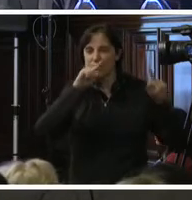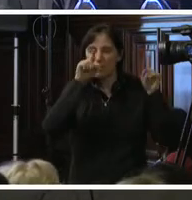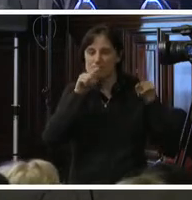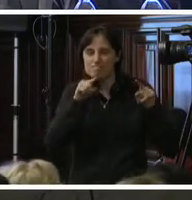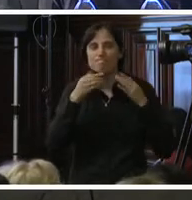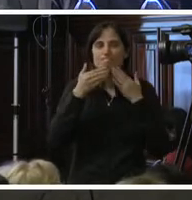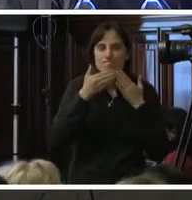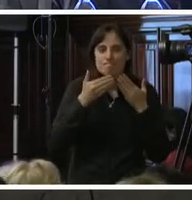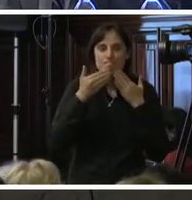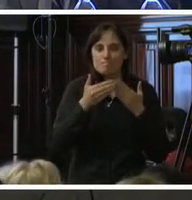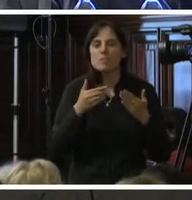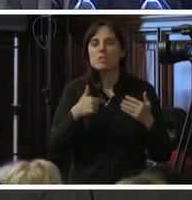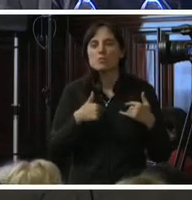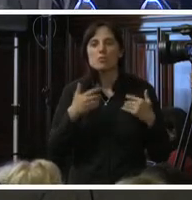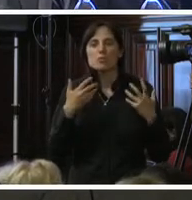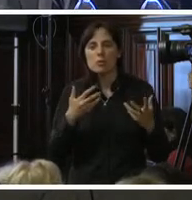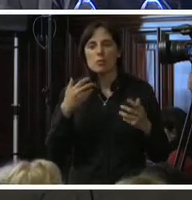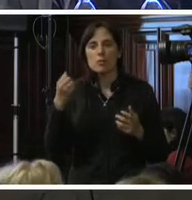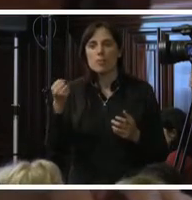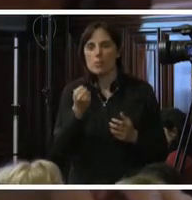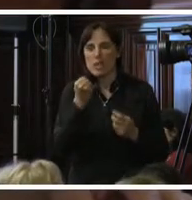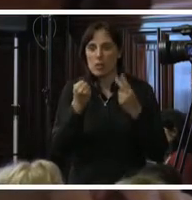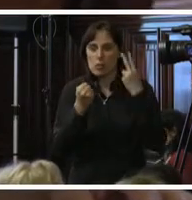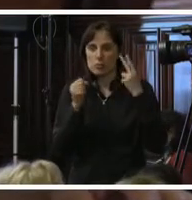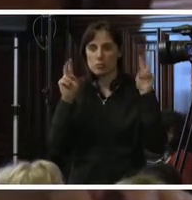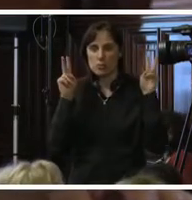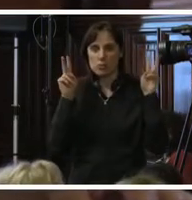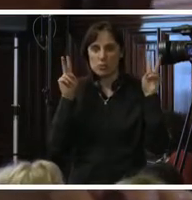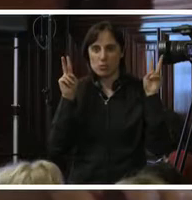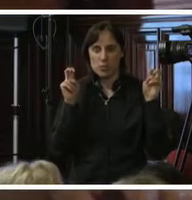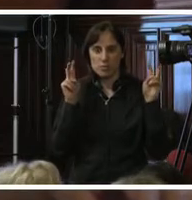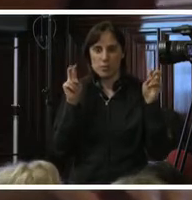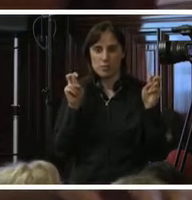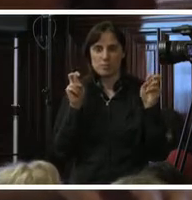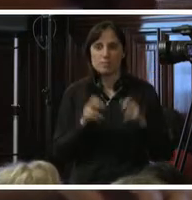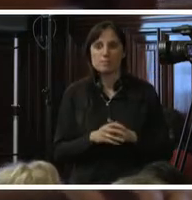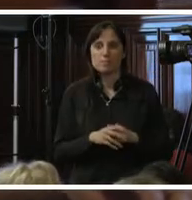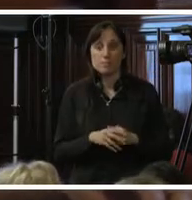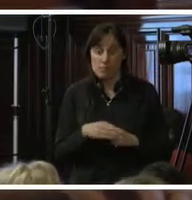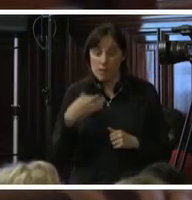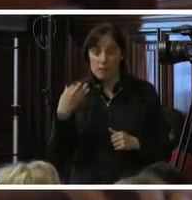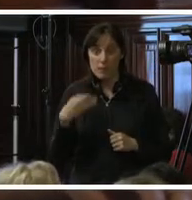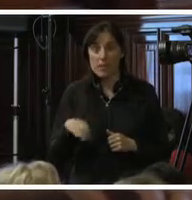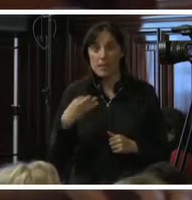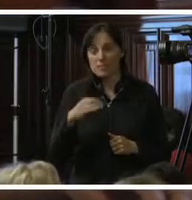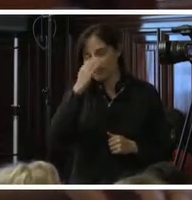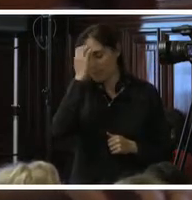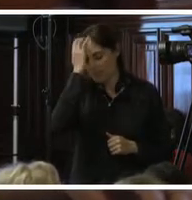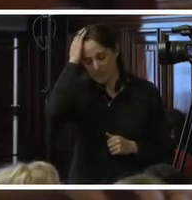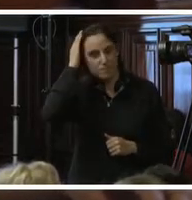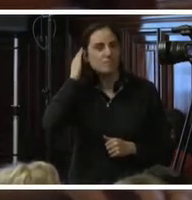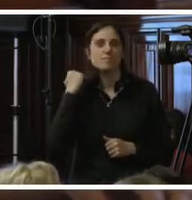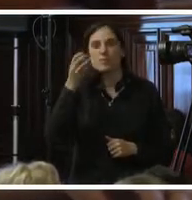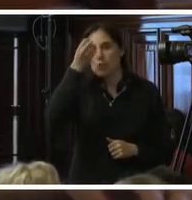Pero bueno, a me gustaría subrayar dos cosas particularmente. Sí es cierto que el concepto que se